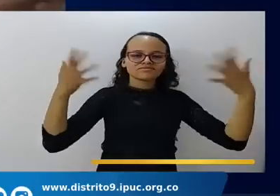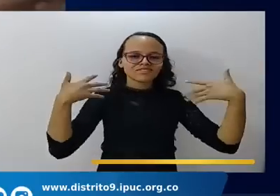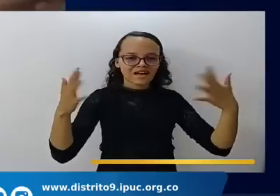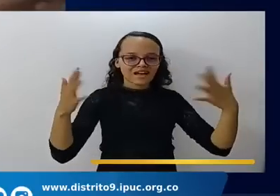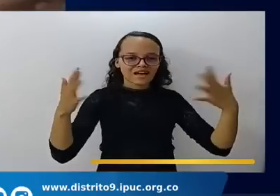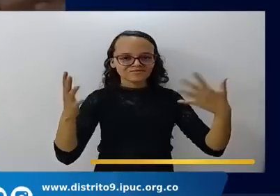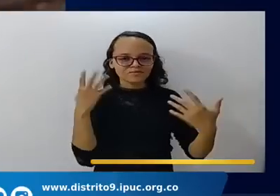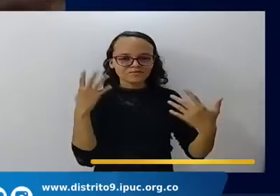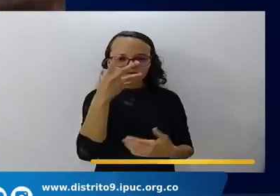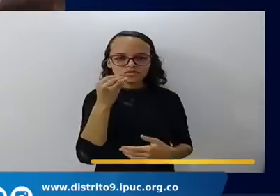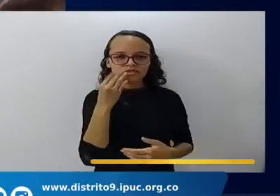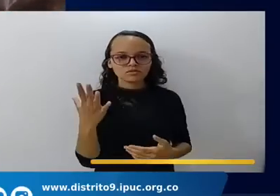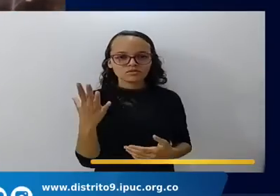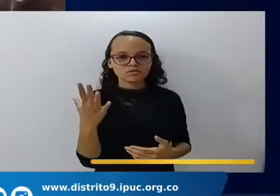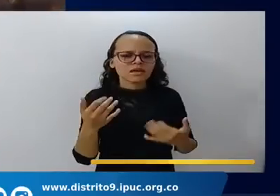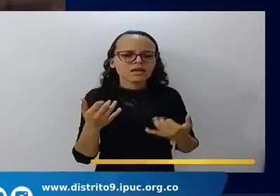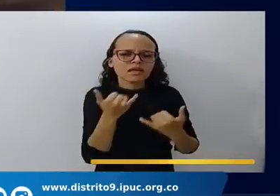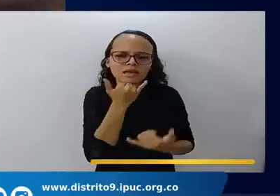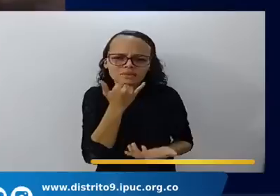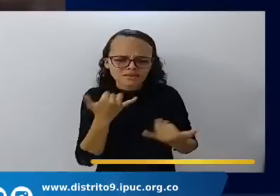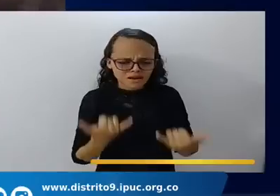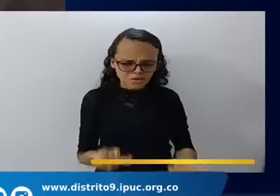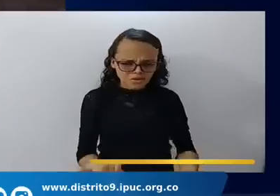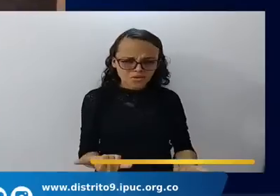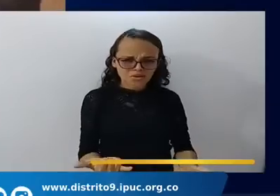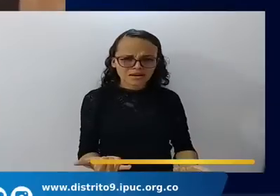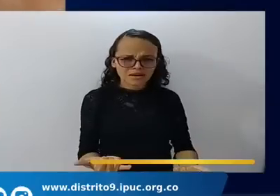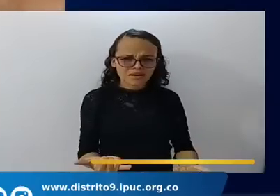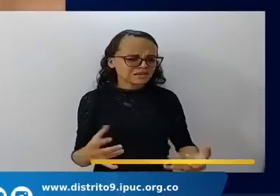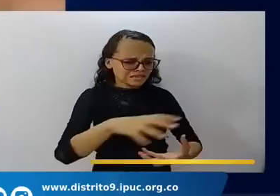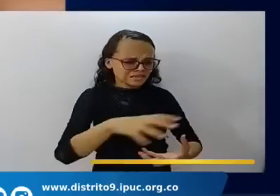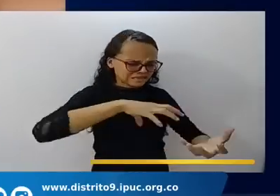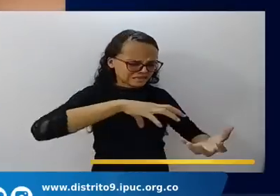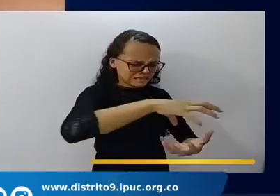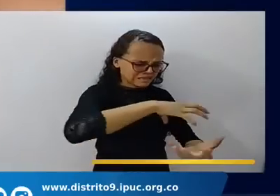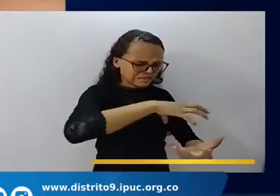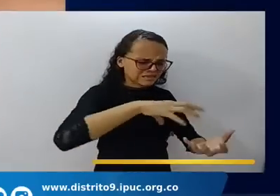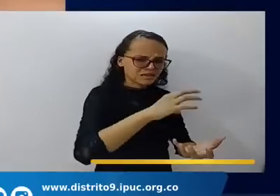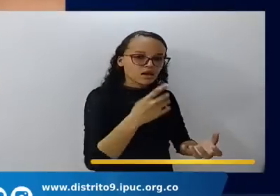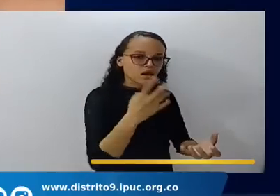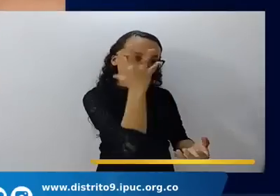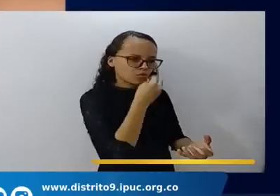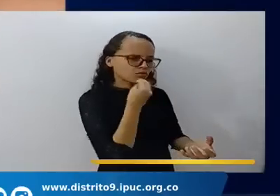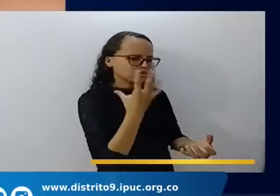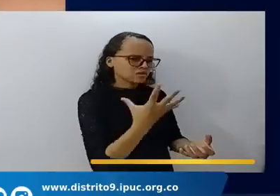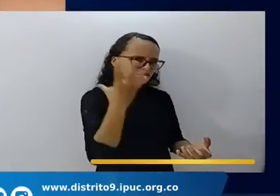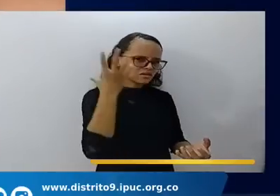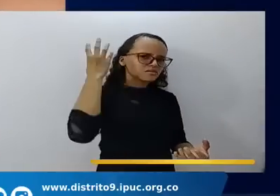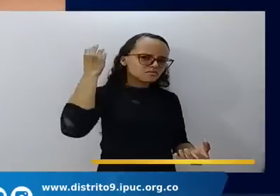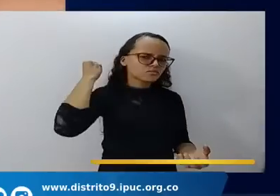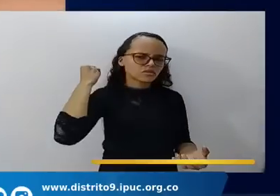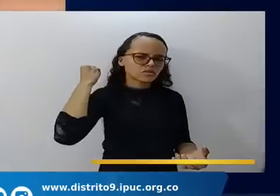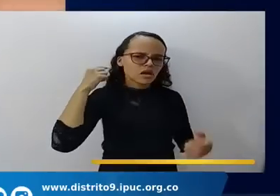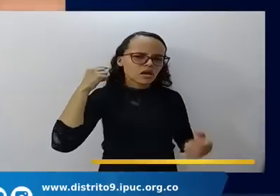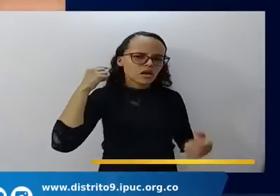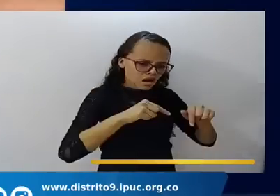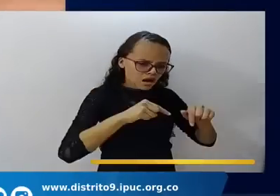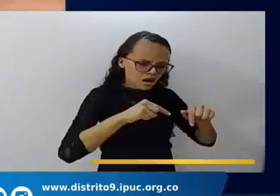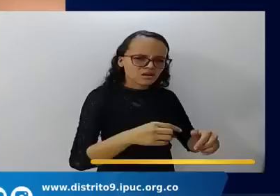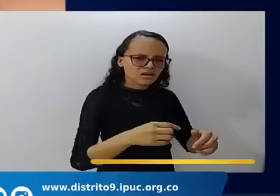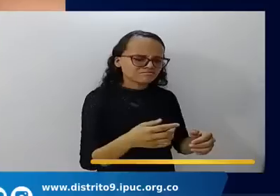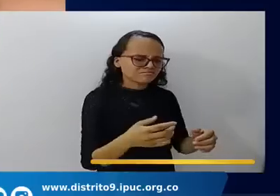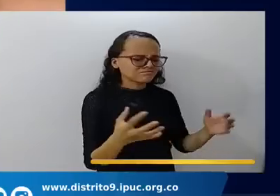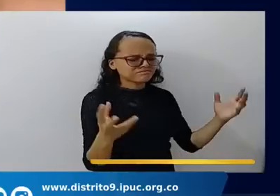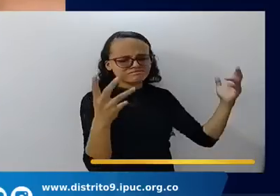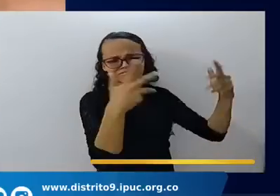pero el hombre ha convertido esta tierra hermosa que inicialmente era hermosa la ha convertido en un muladar.